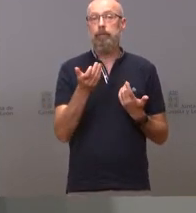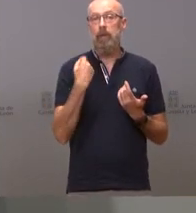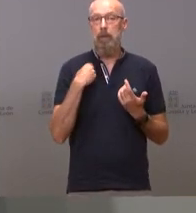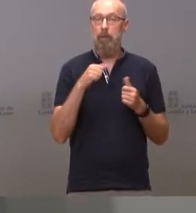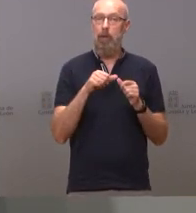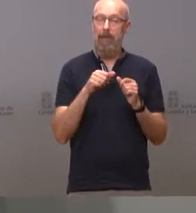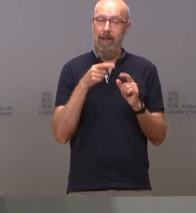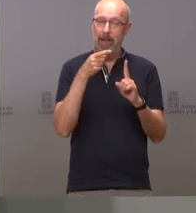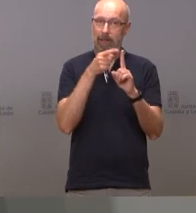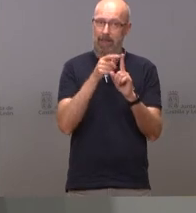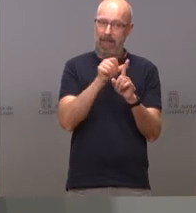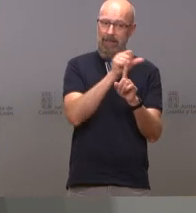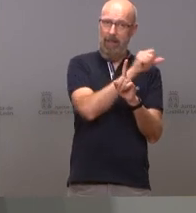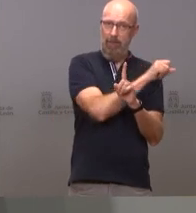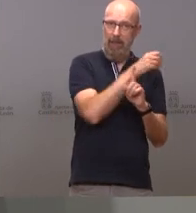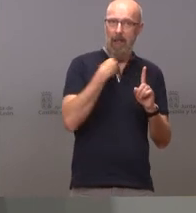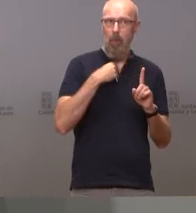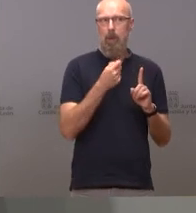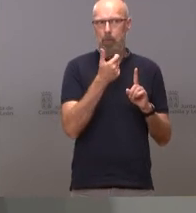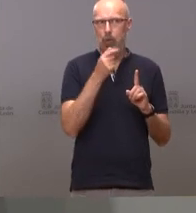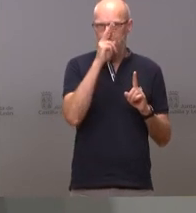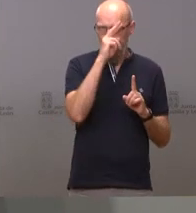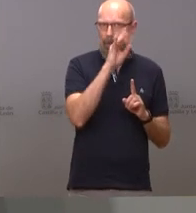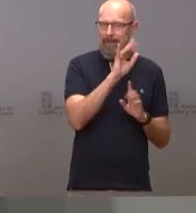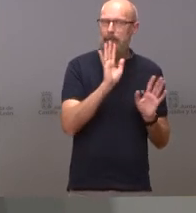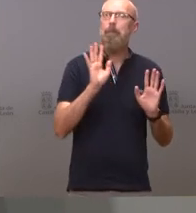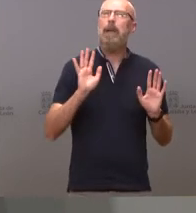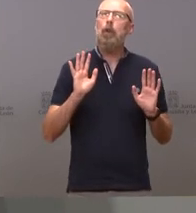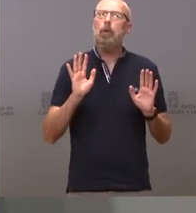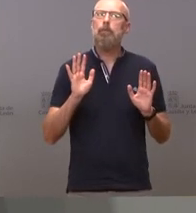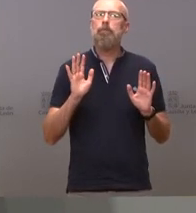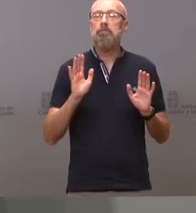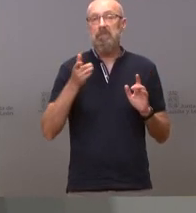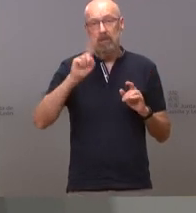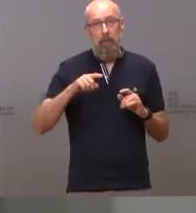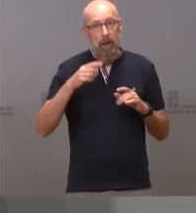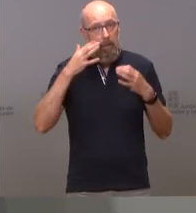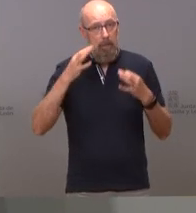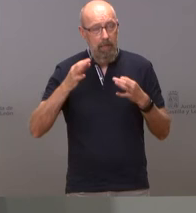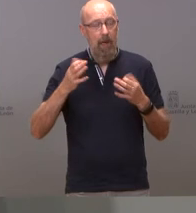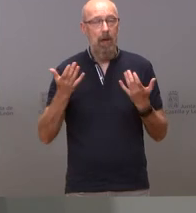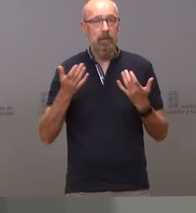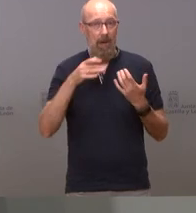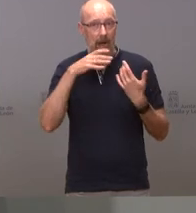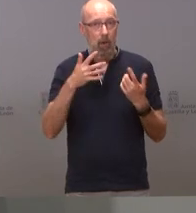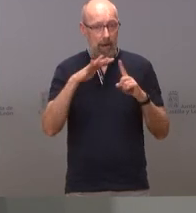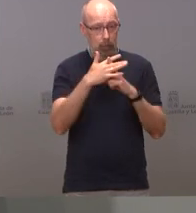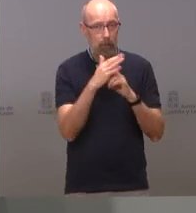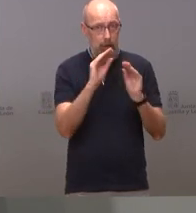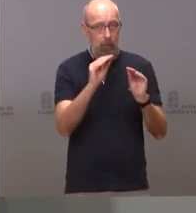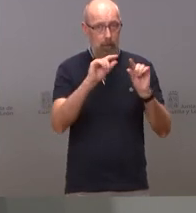que estamos preocupados pero también es verdad que la situación en este momento en la provincia de Zamora